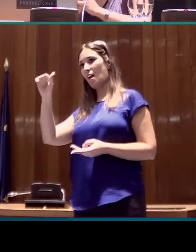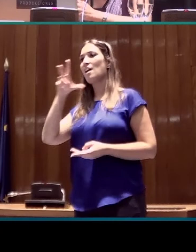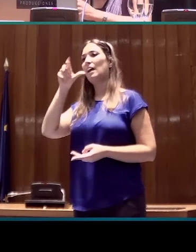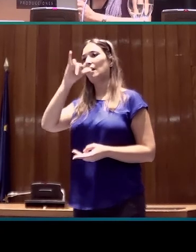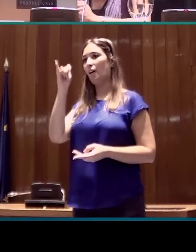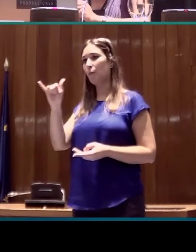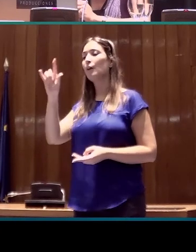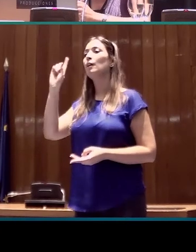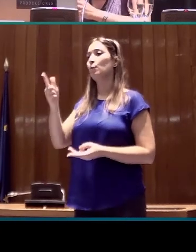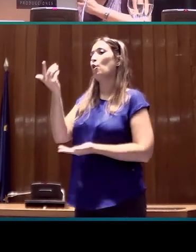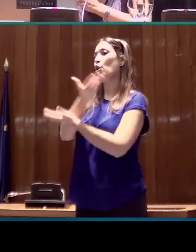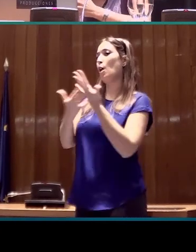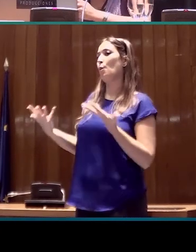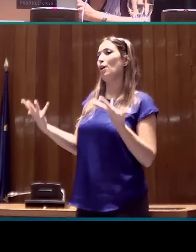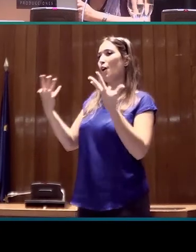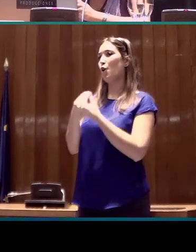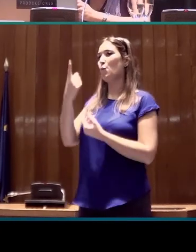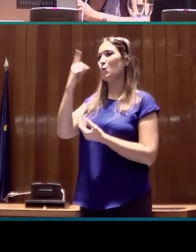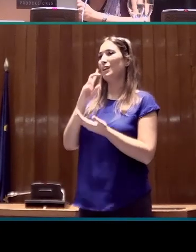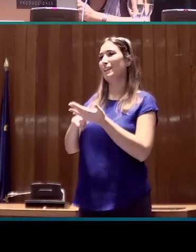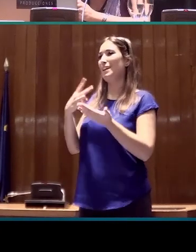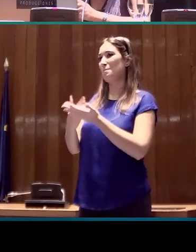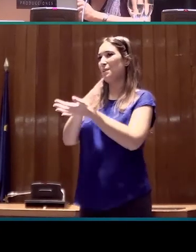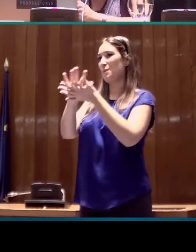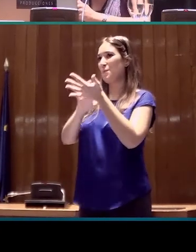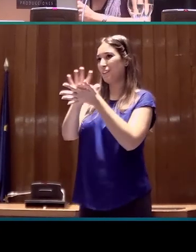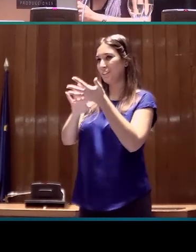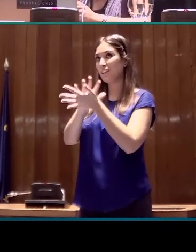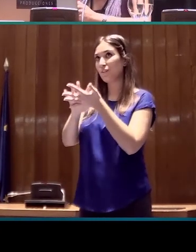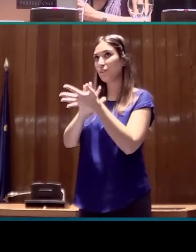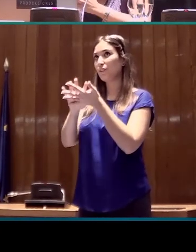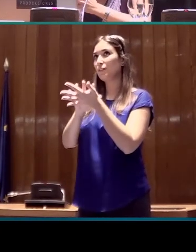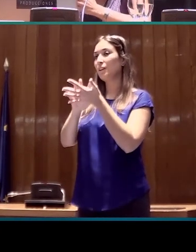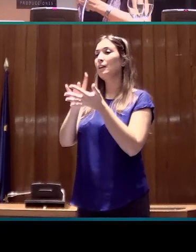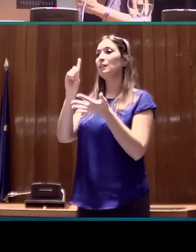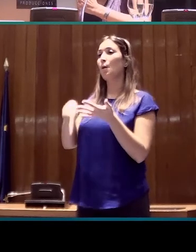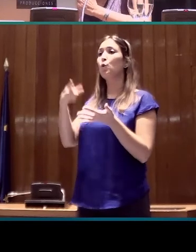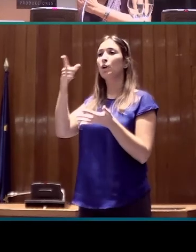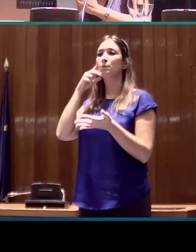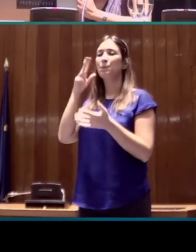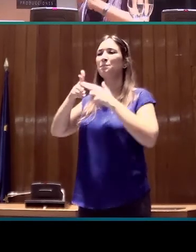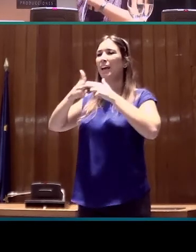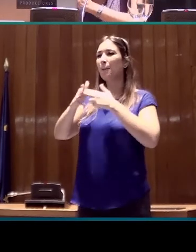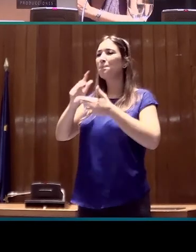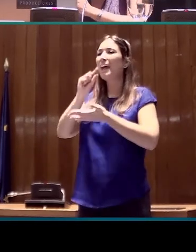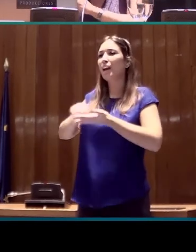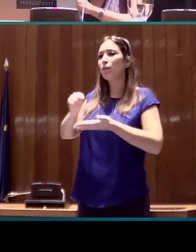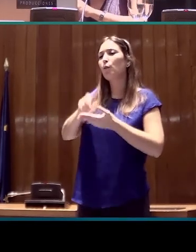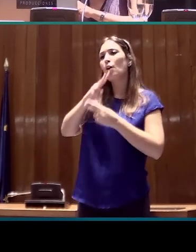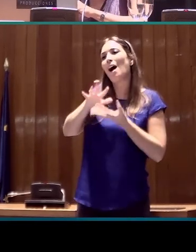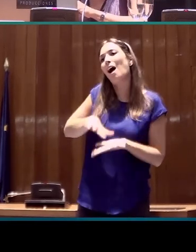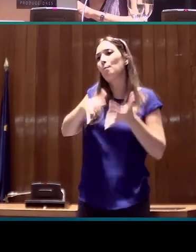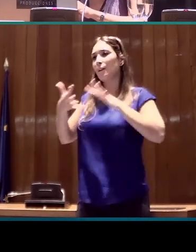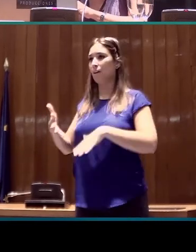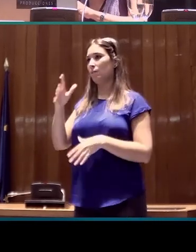contamos también colaboración de un intérprete de lengua de signos y también con un experto en herramientas de anotación aplicados a la